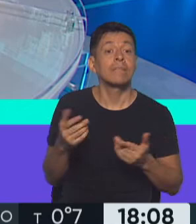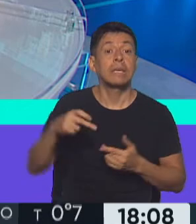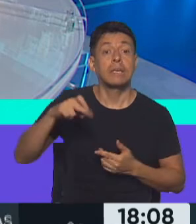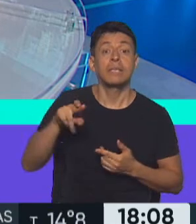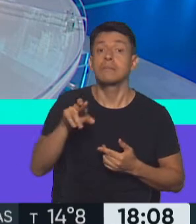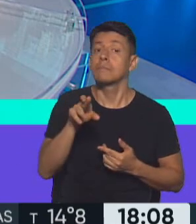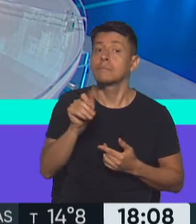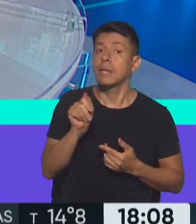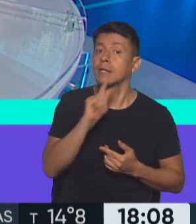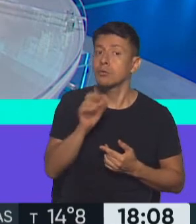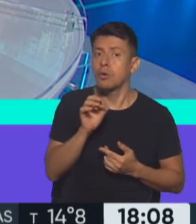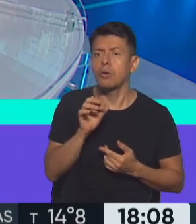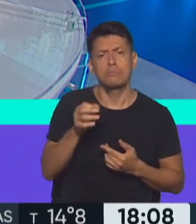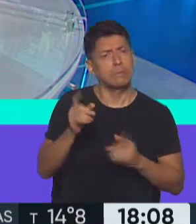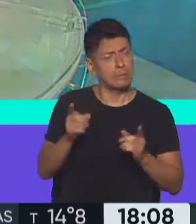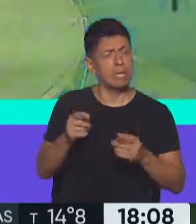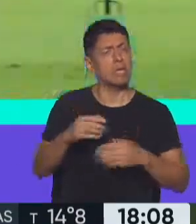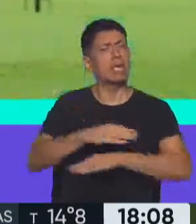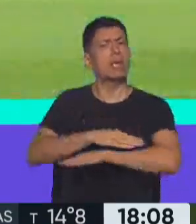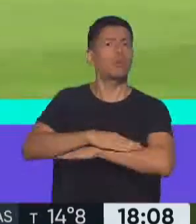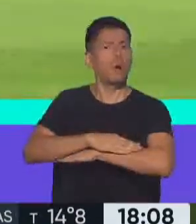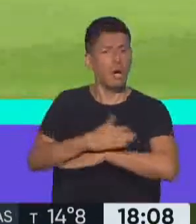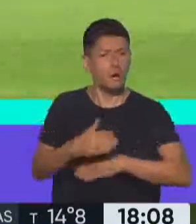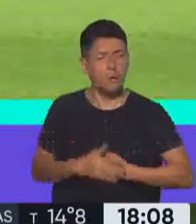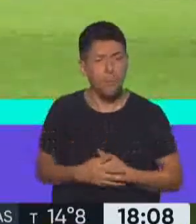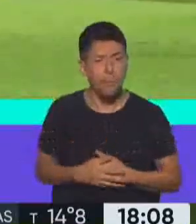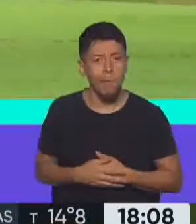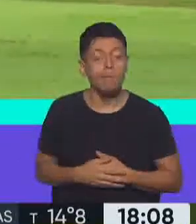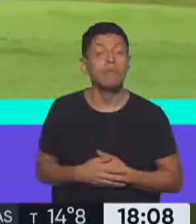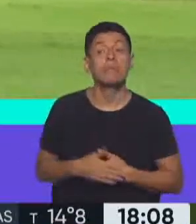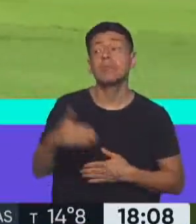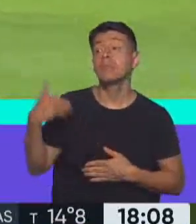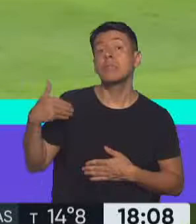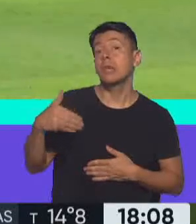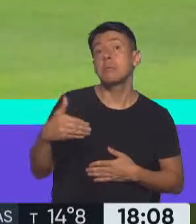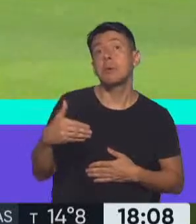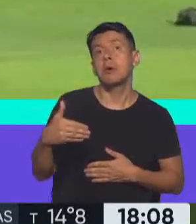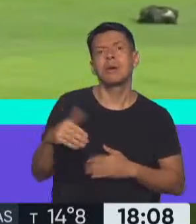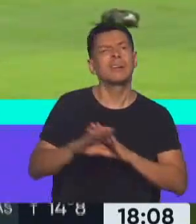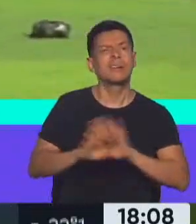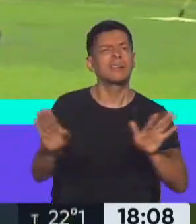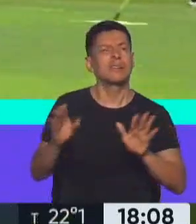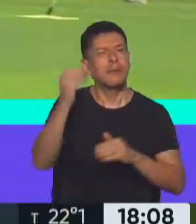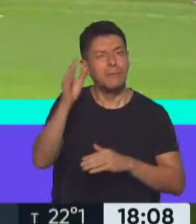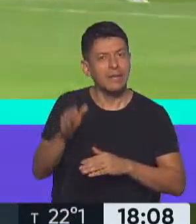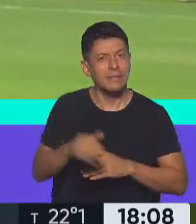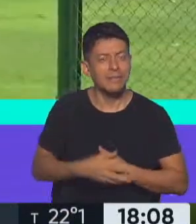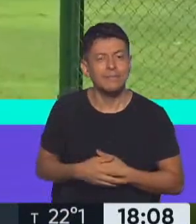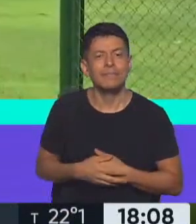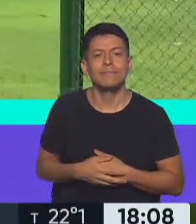pasó un tiempito, ¿viste? Que el tiempo... ¿Qué decís? que el tiempo cura todo? ¿En el fútbol también?